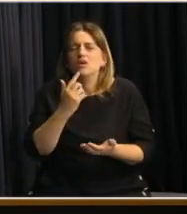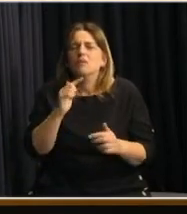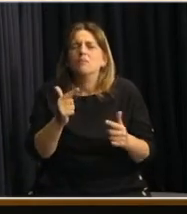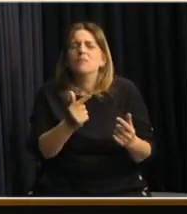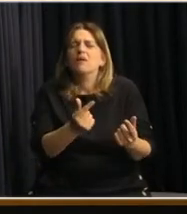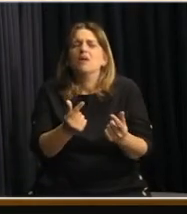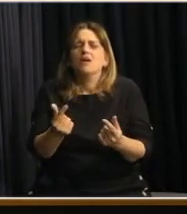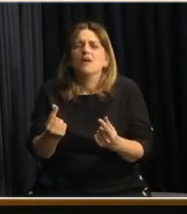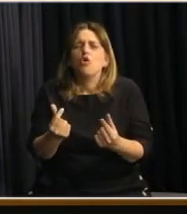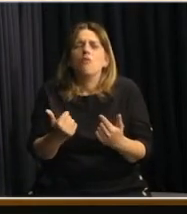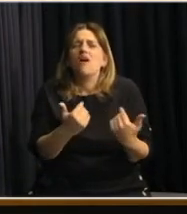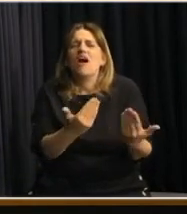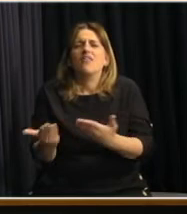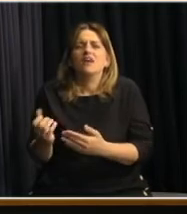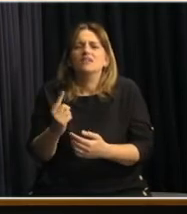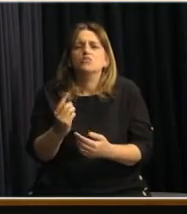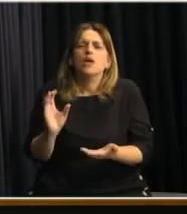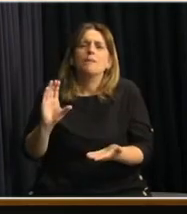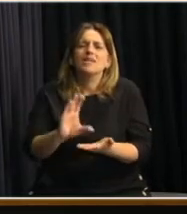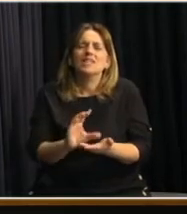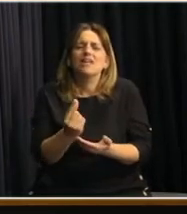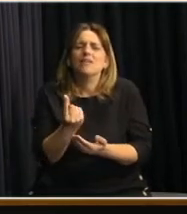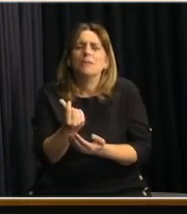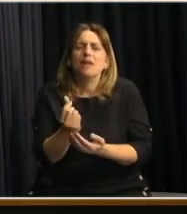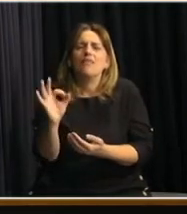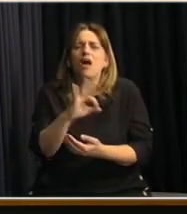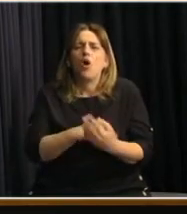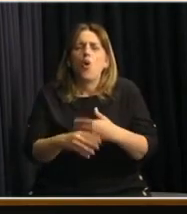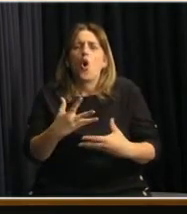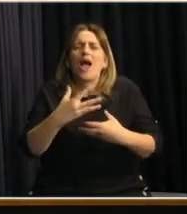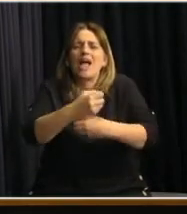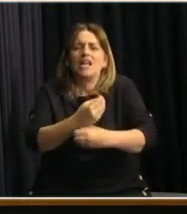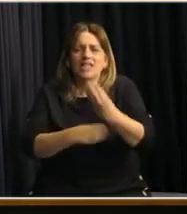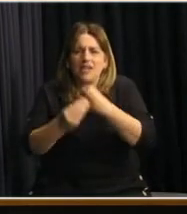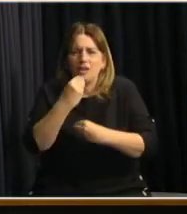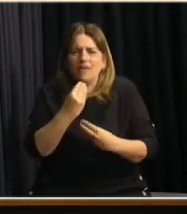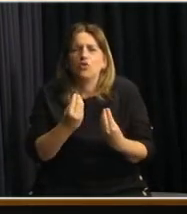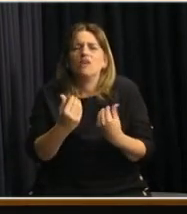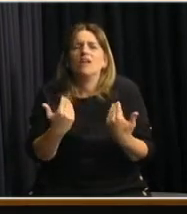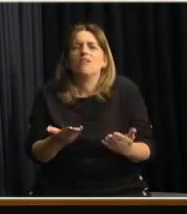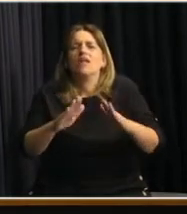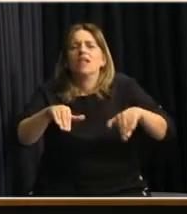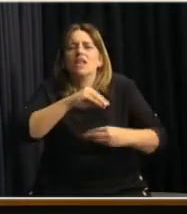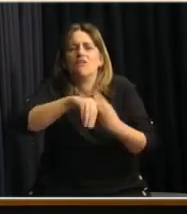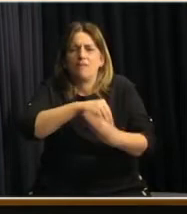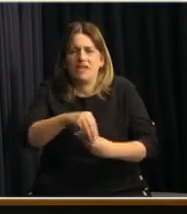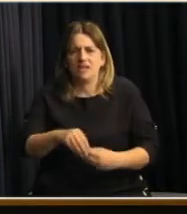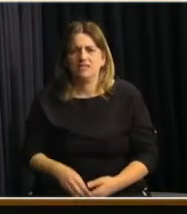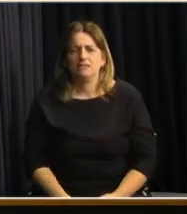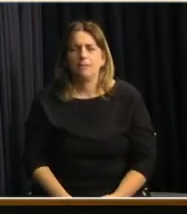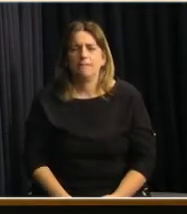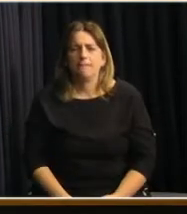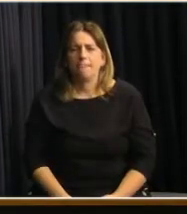cómo se va a distribuir. Si es una partida de dinero, si es una canasta de alimentación. ¿Qué es lo que van a recibir las familias en concreto?